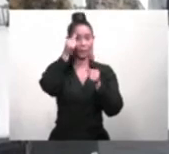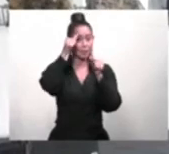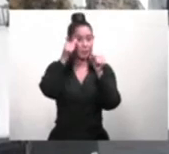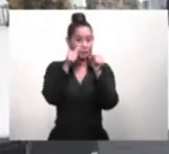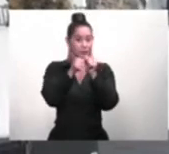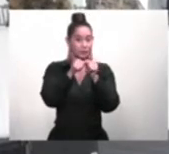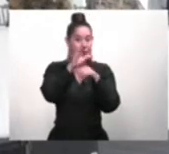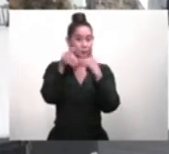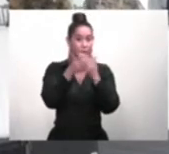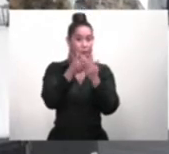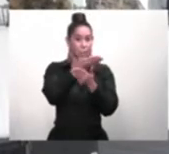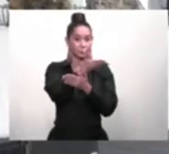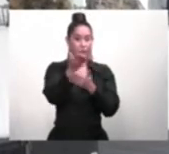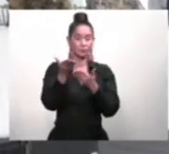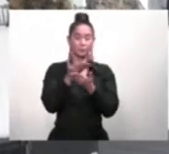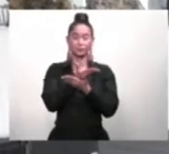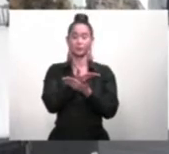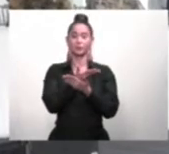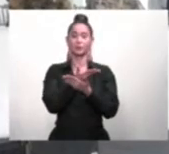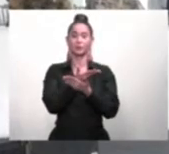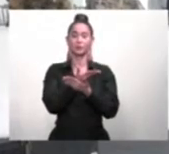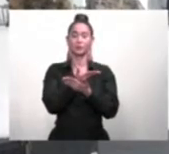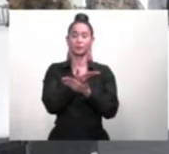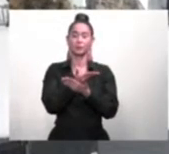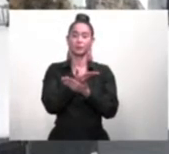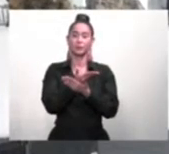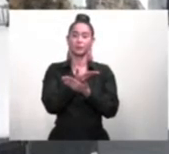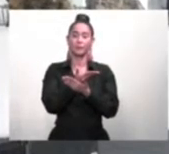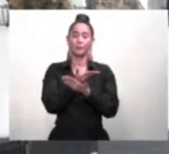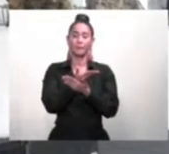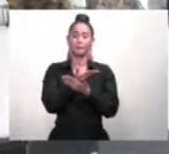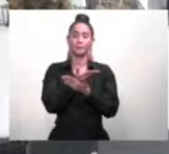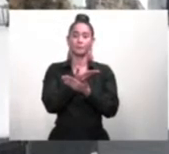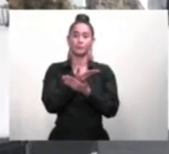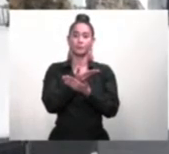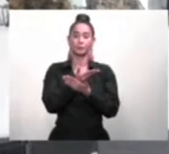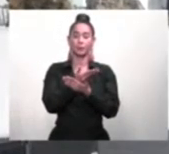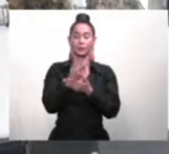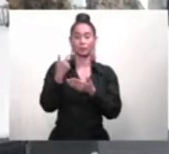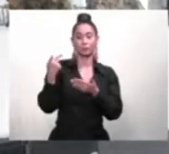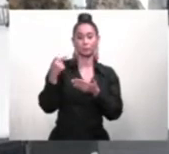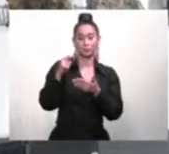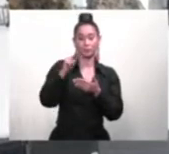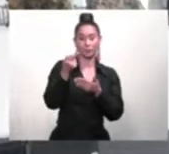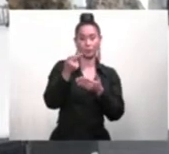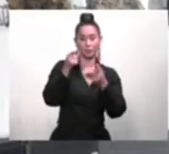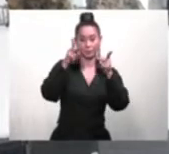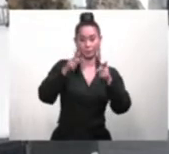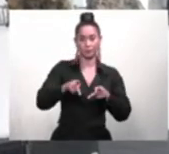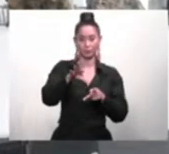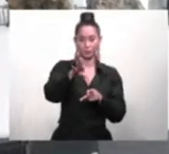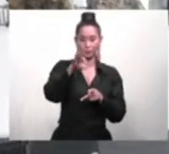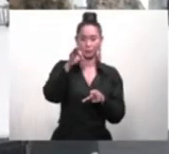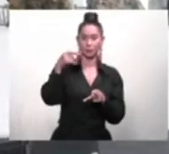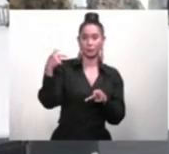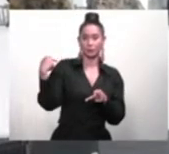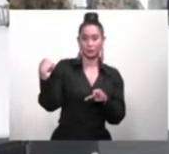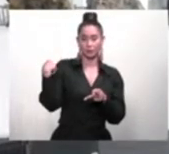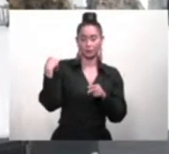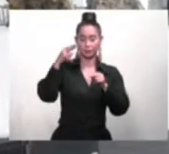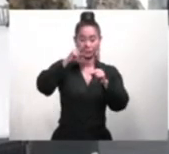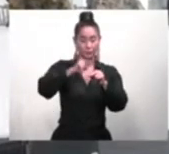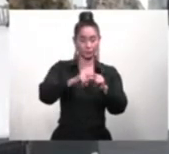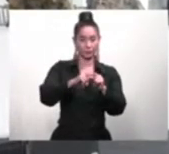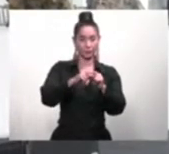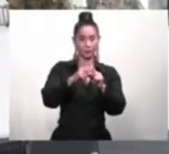Recordamos que los vacunados permanecerán en un tiempo de observación de 30 minutos